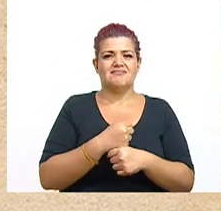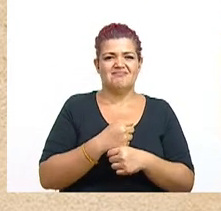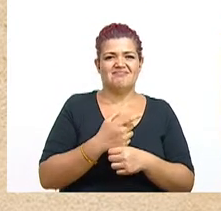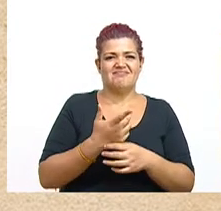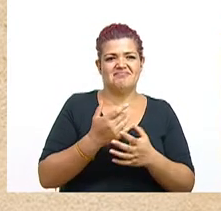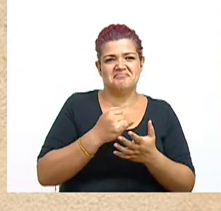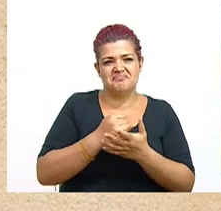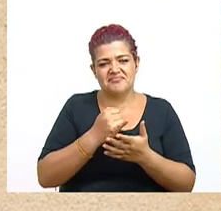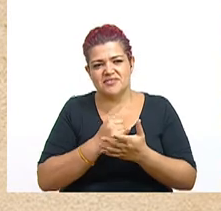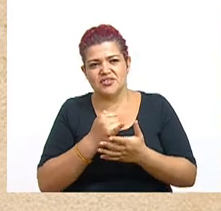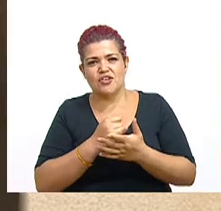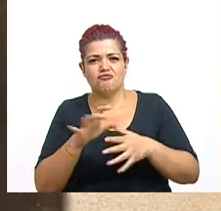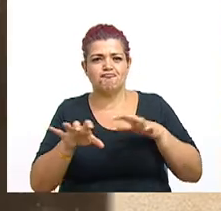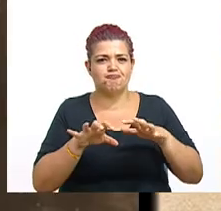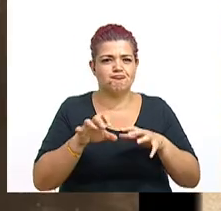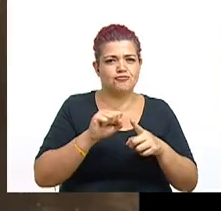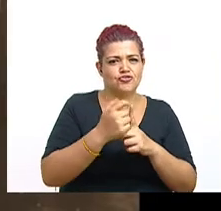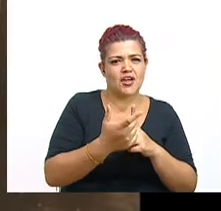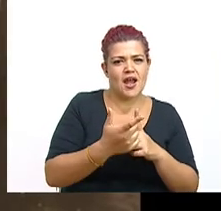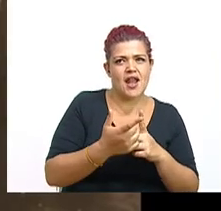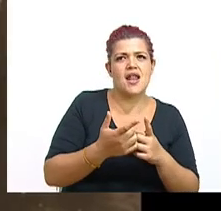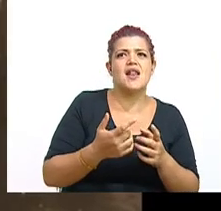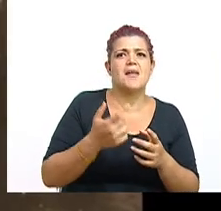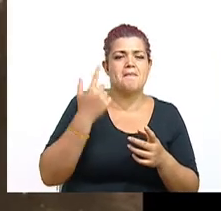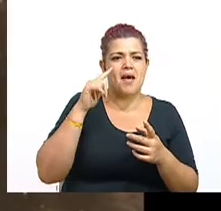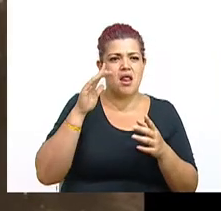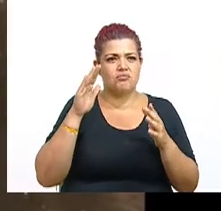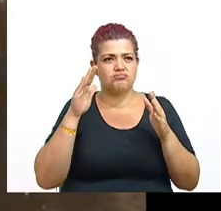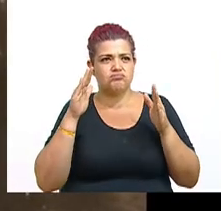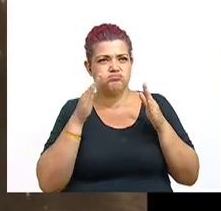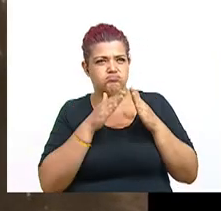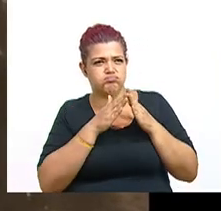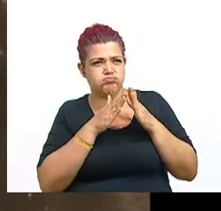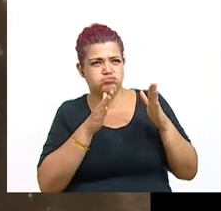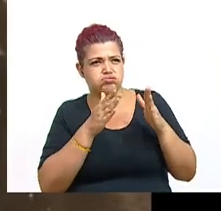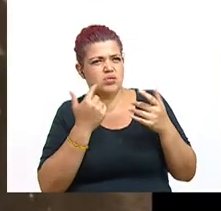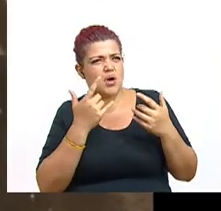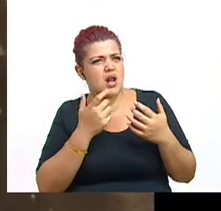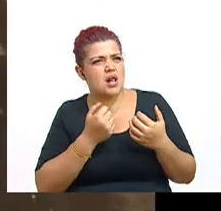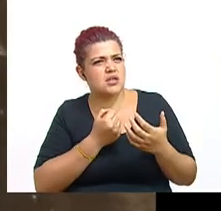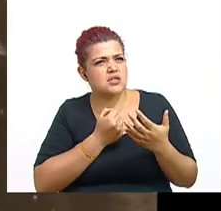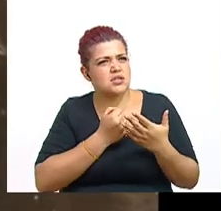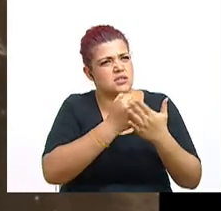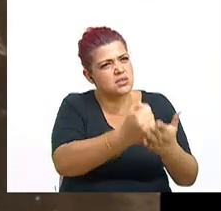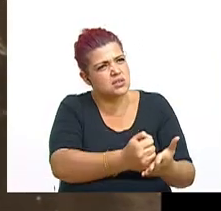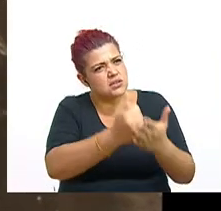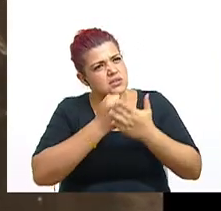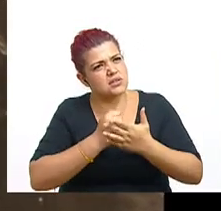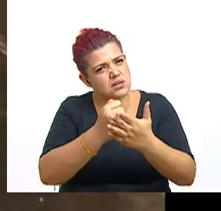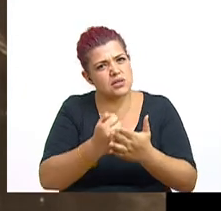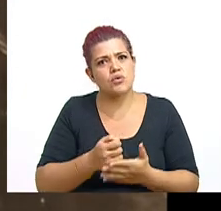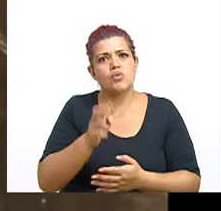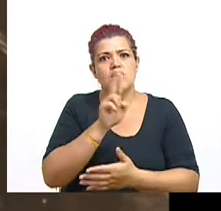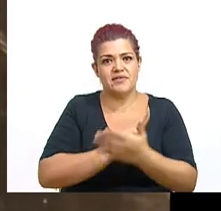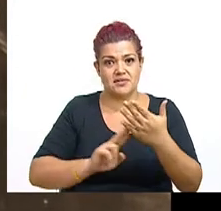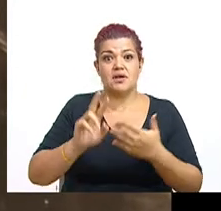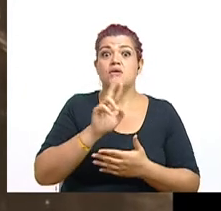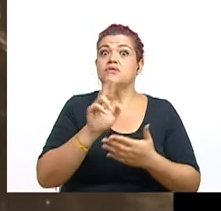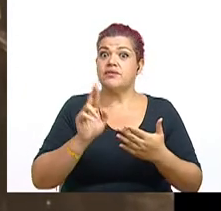investigación y acción social para proyectar la universidad, porque es muy importante lo que se hace dentro de la universidad,